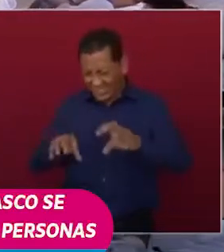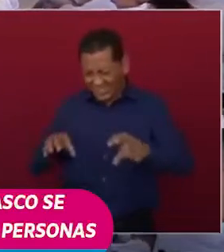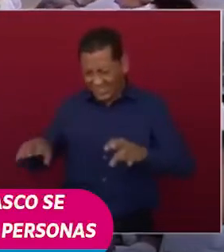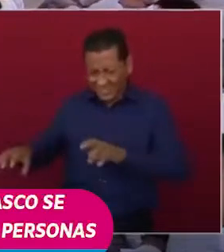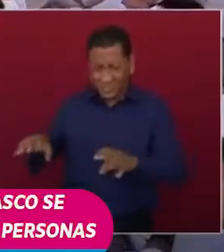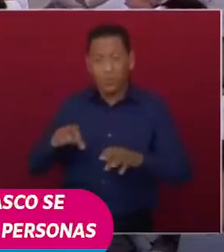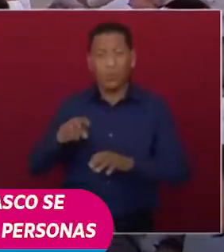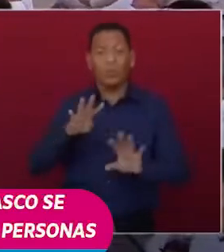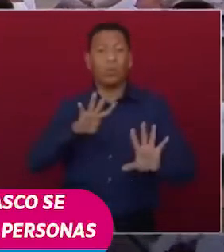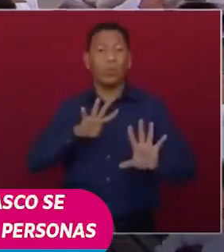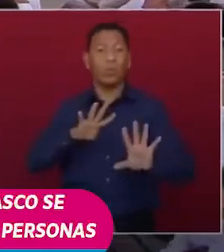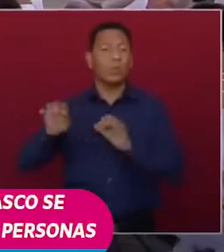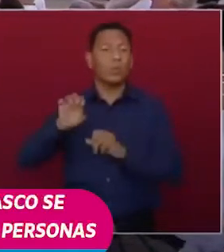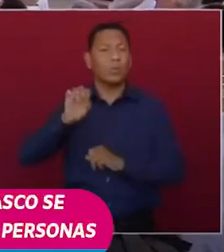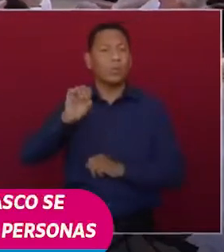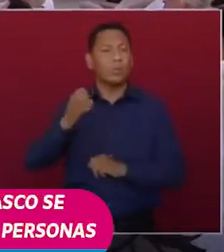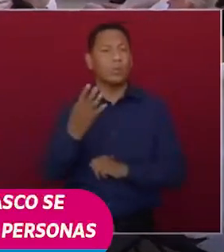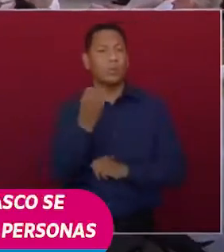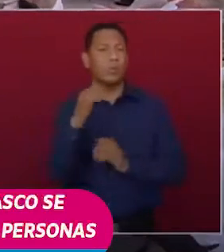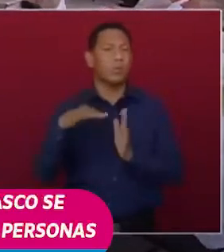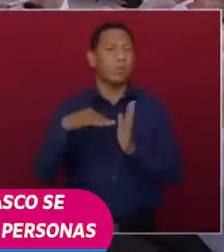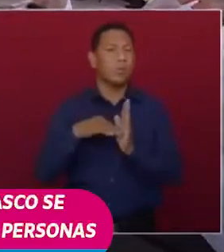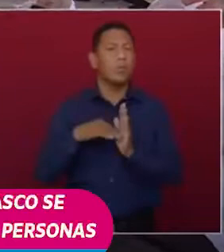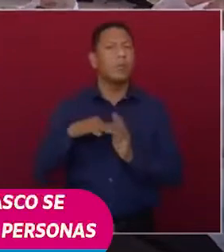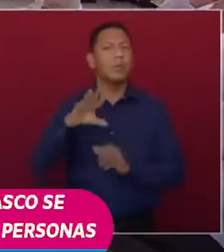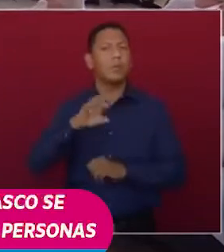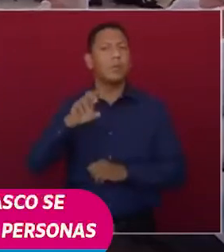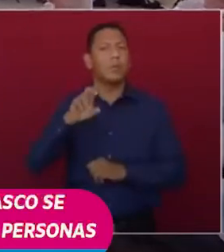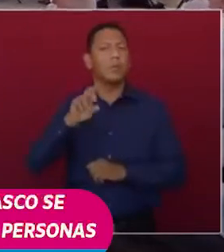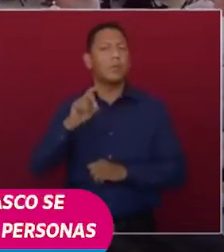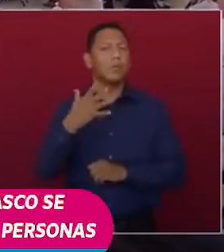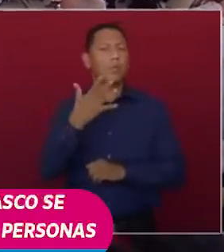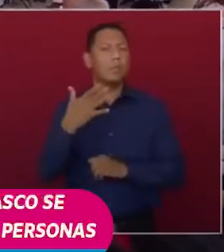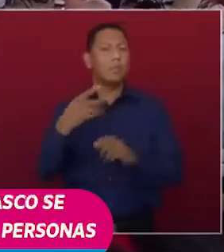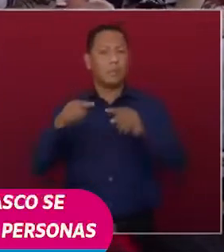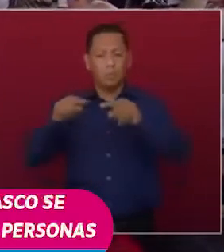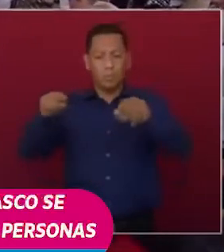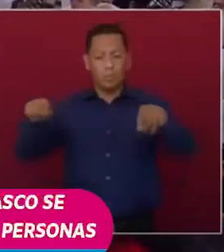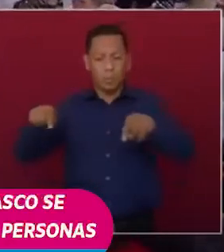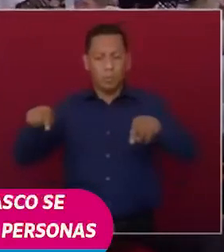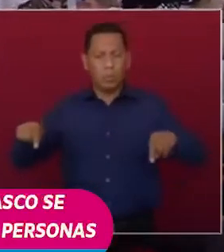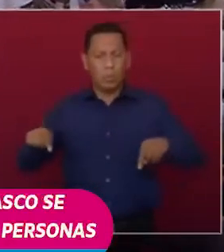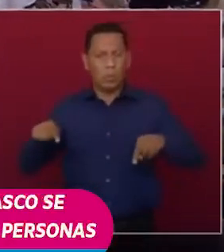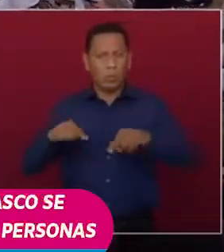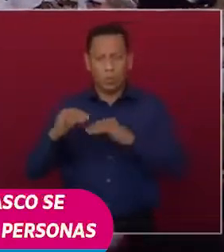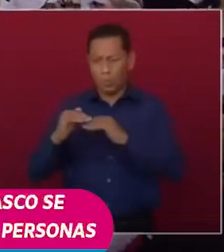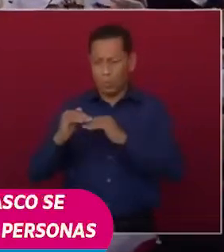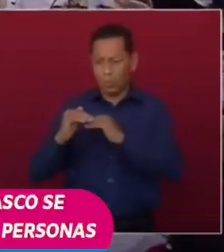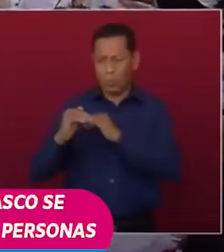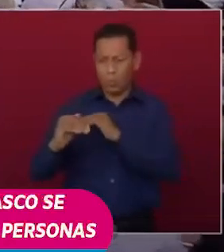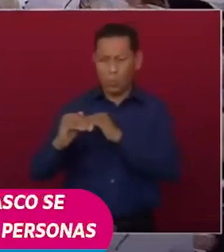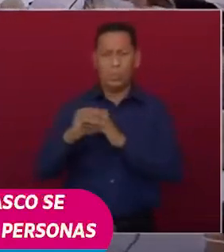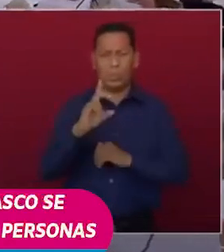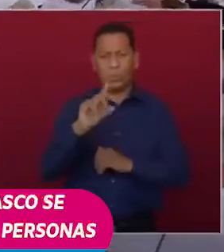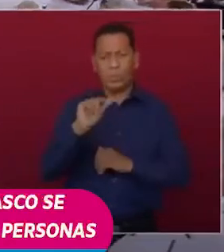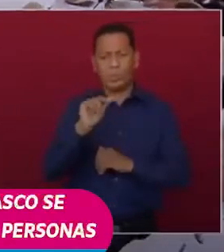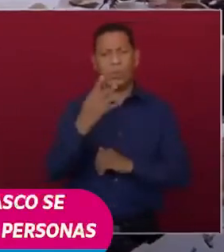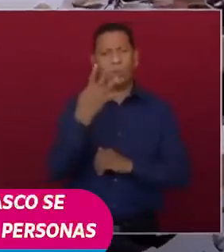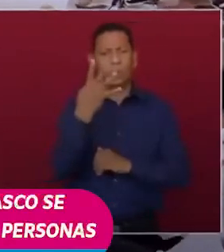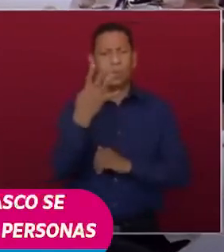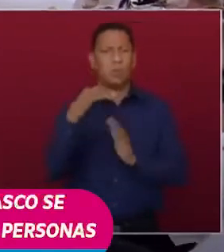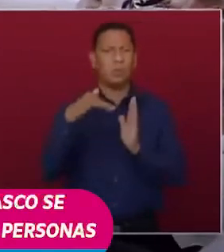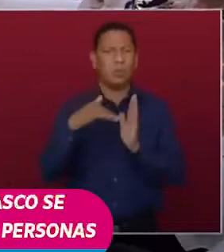969 mil 535 metros cúbicos de concreto y 74 mil